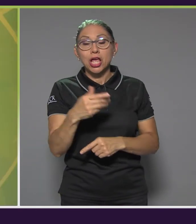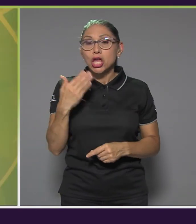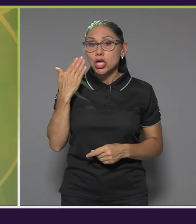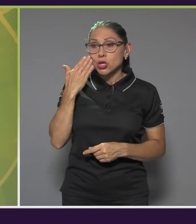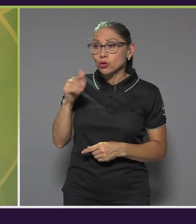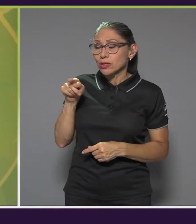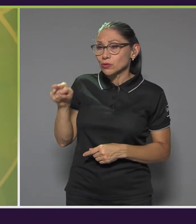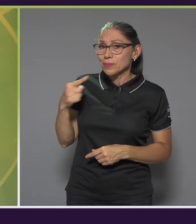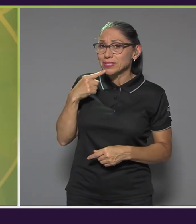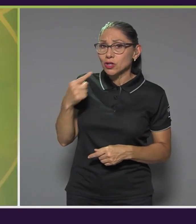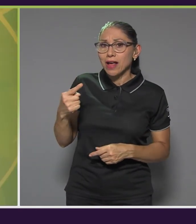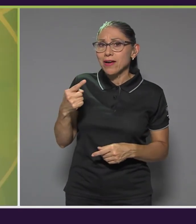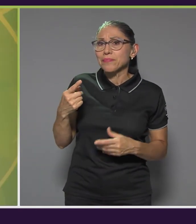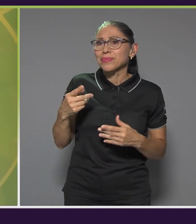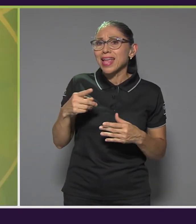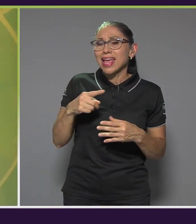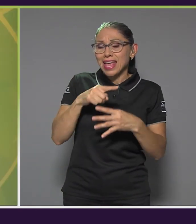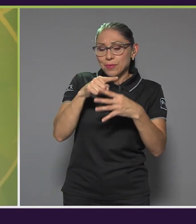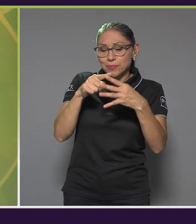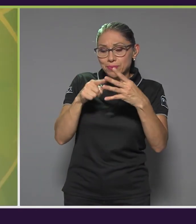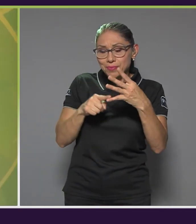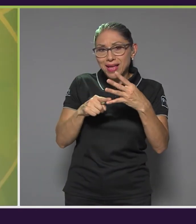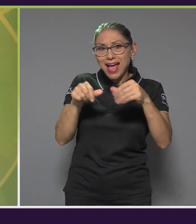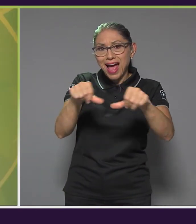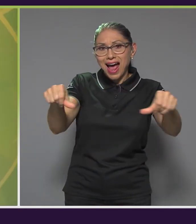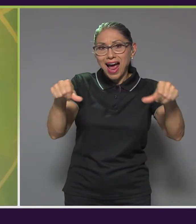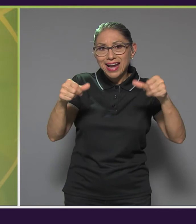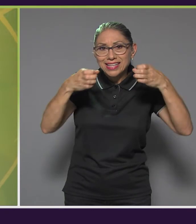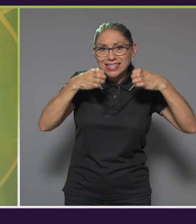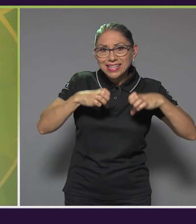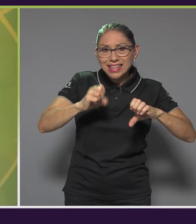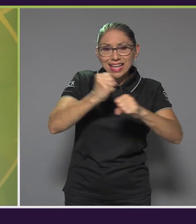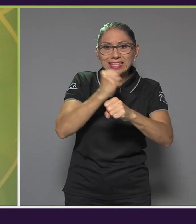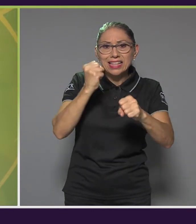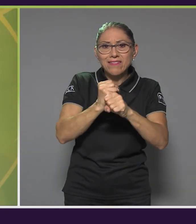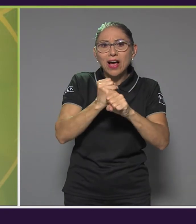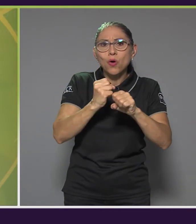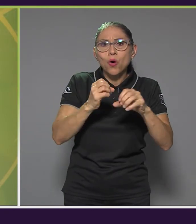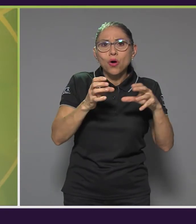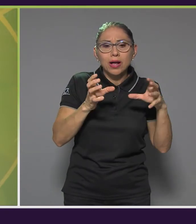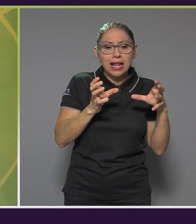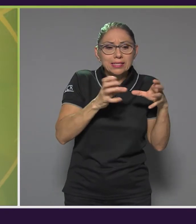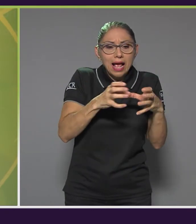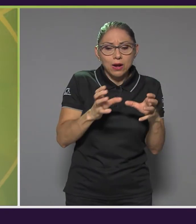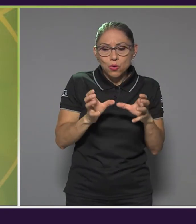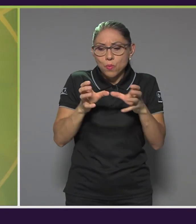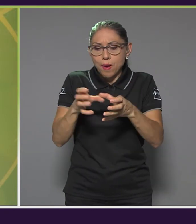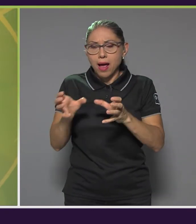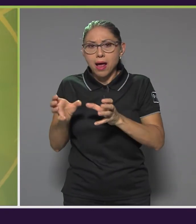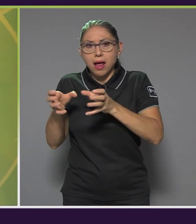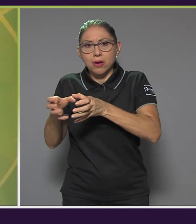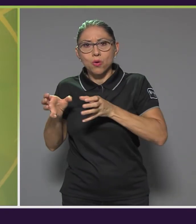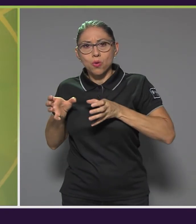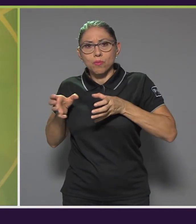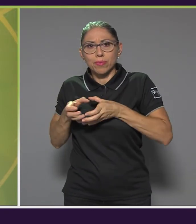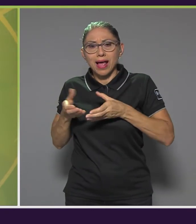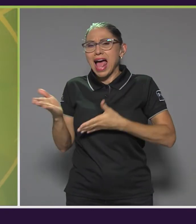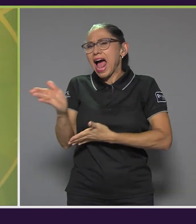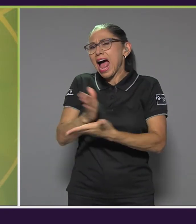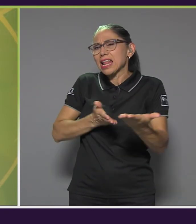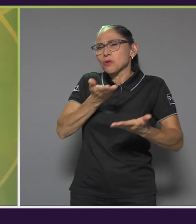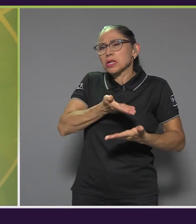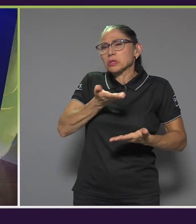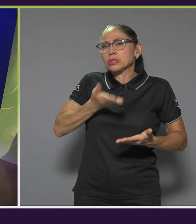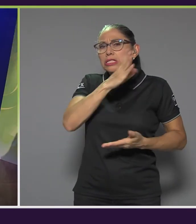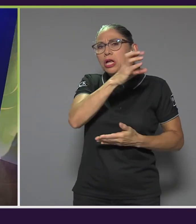mencionaba cómo agruparon esas áreas estratégicas y de trabajo, si hay algunos aspectos en los que Costa Rica tiene más desafíos que en